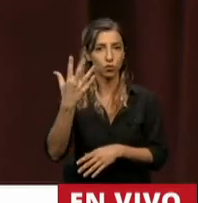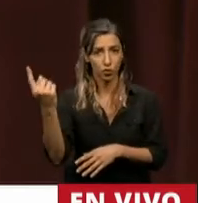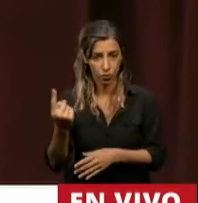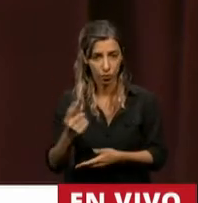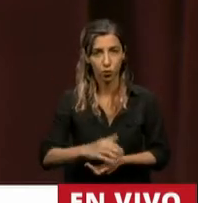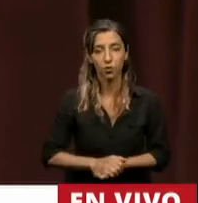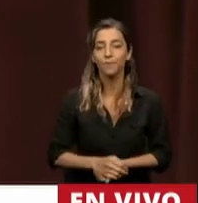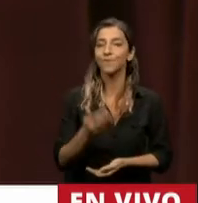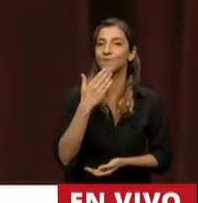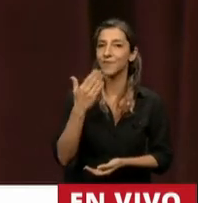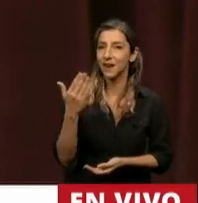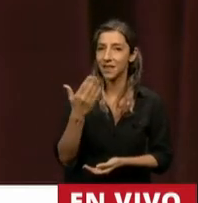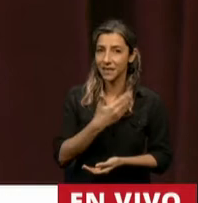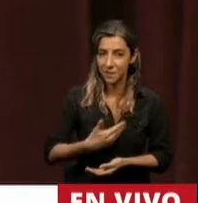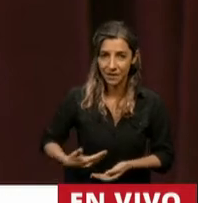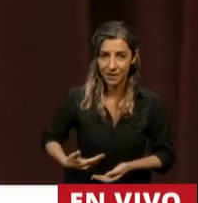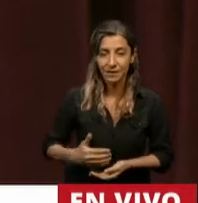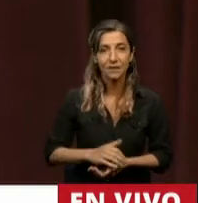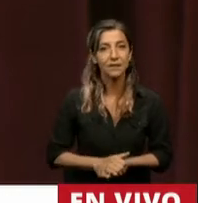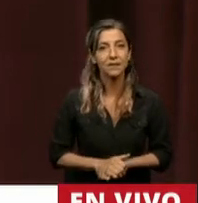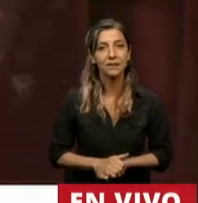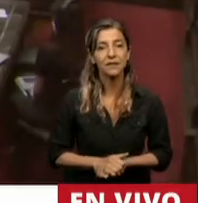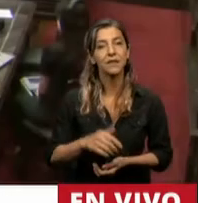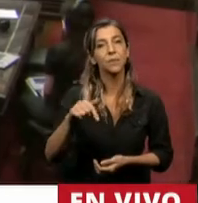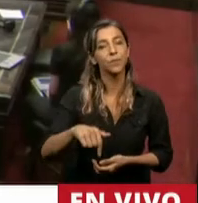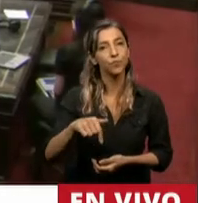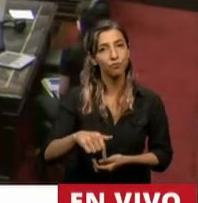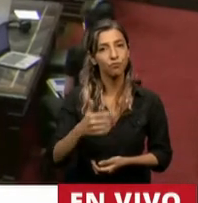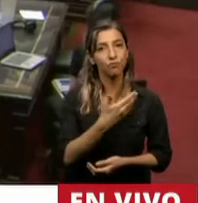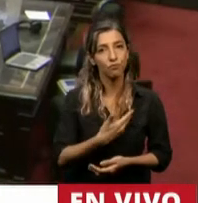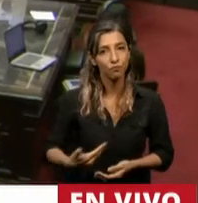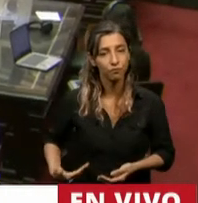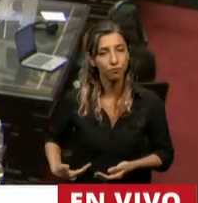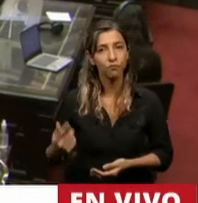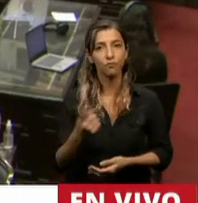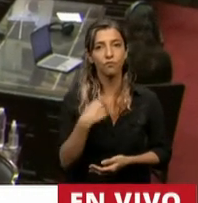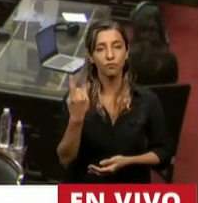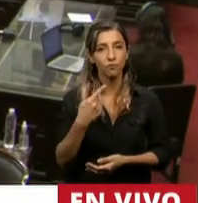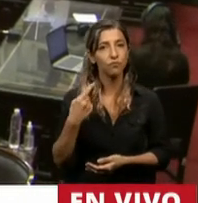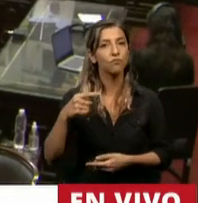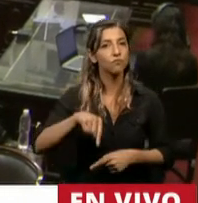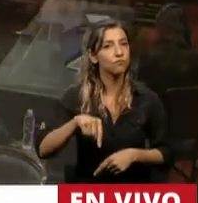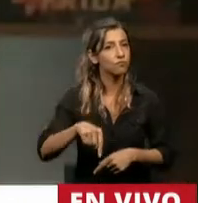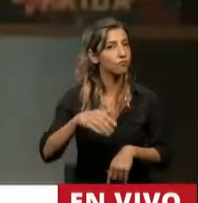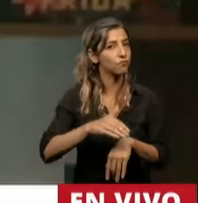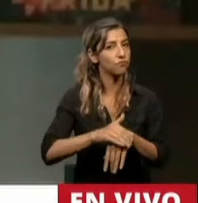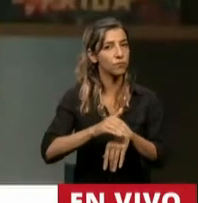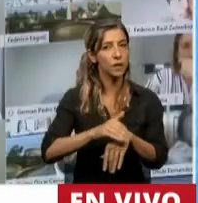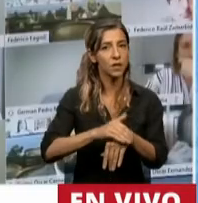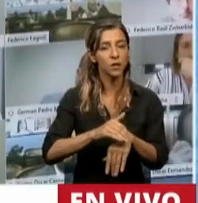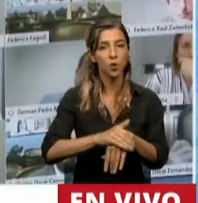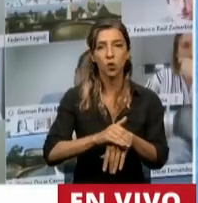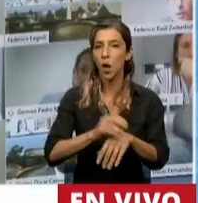Gracias, Presidente. Hoy, señor Presidente, estamos frente a la enorme responsabilidad